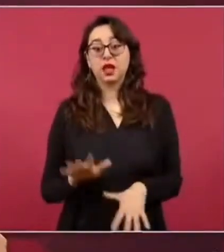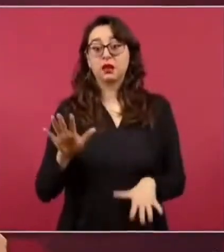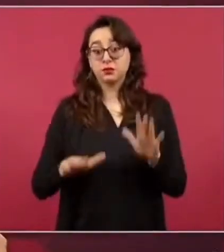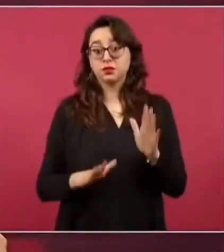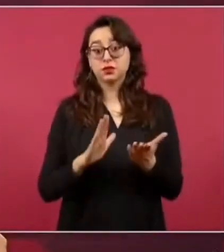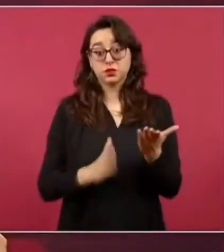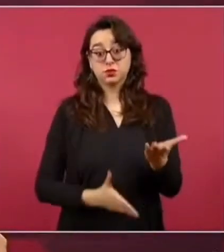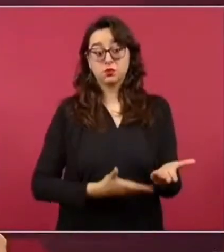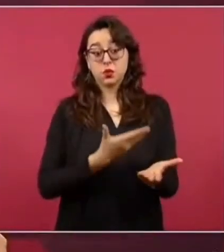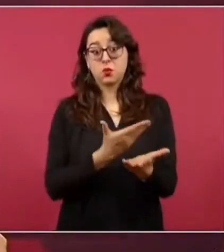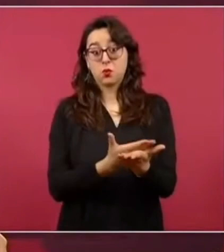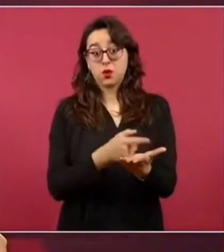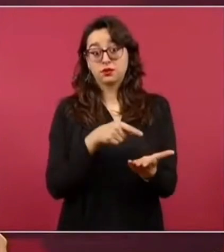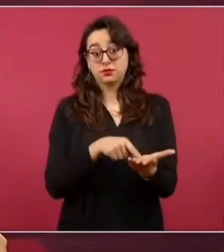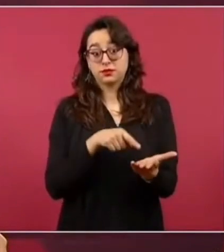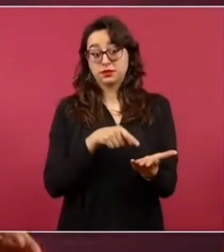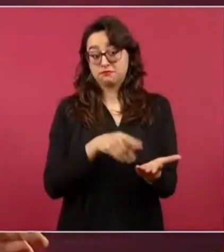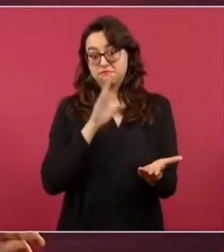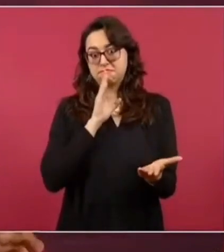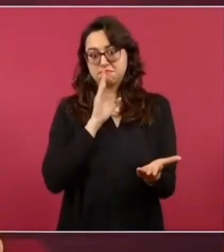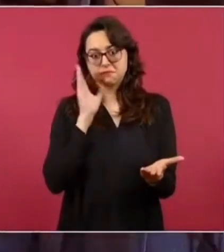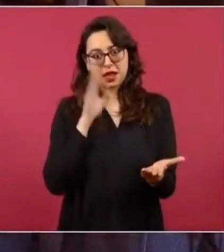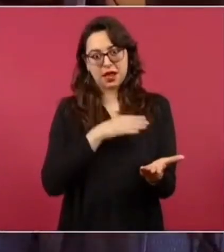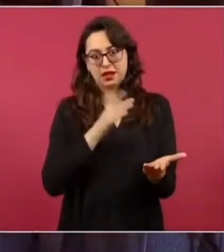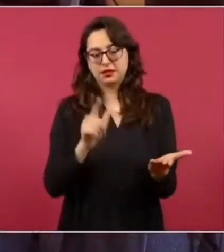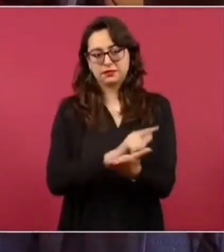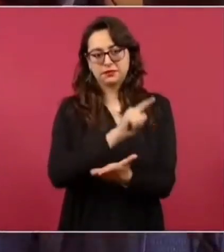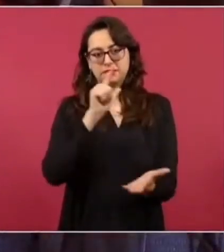siempre este